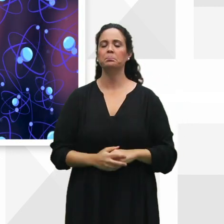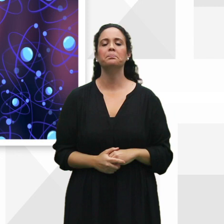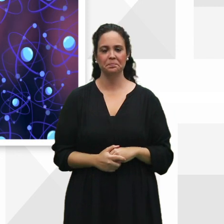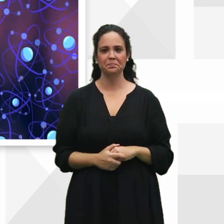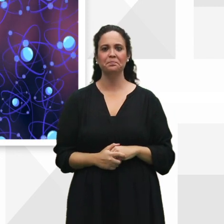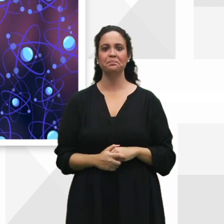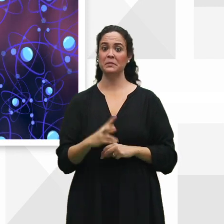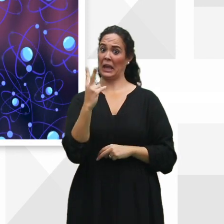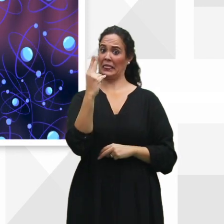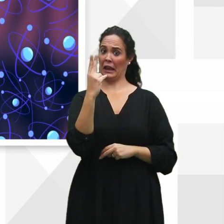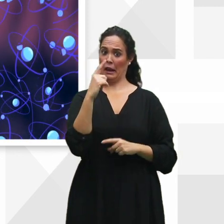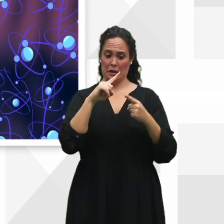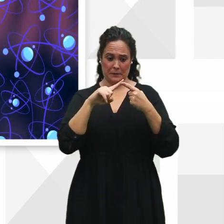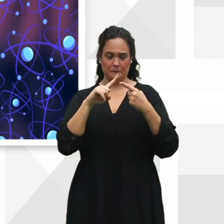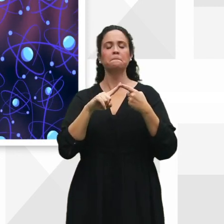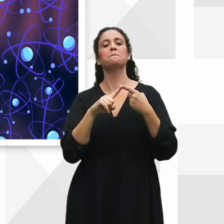Tijeras.